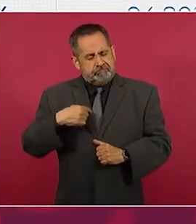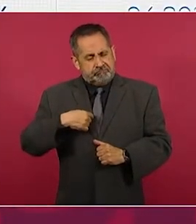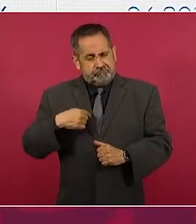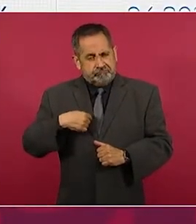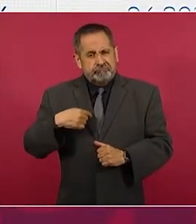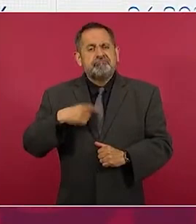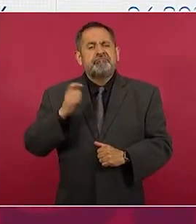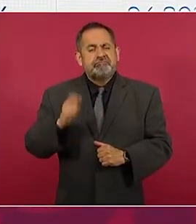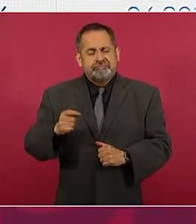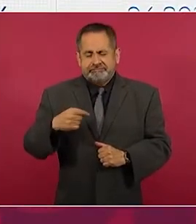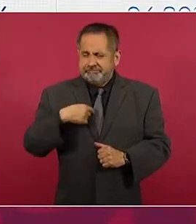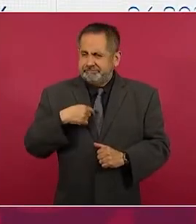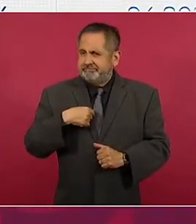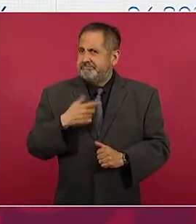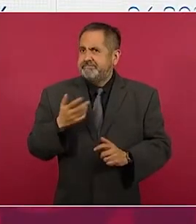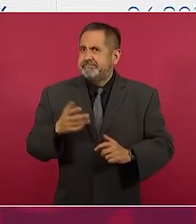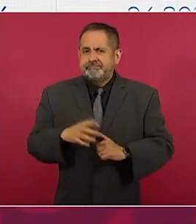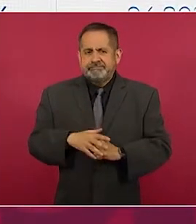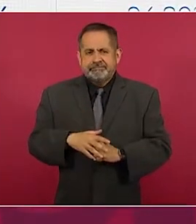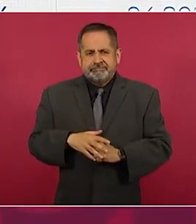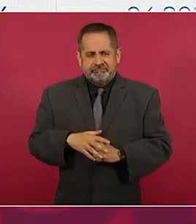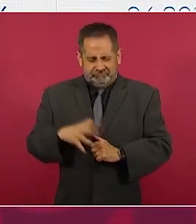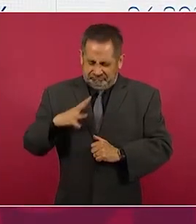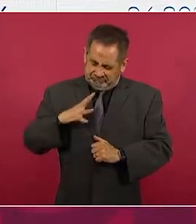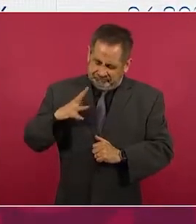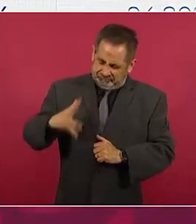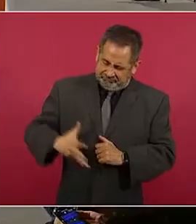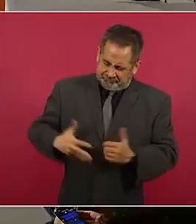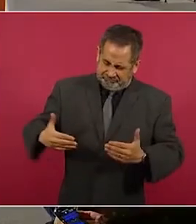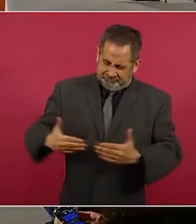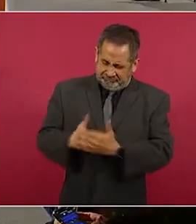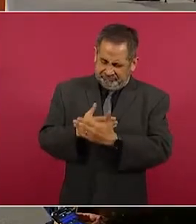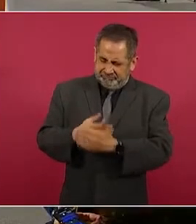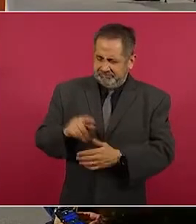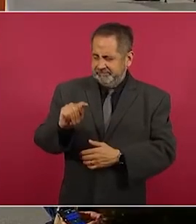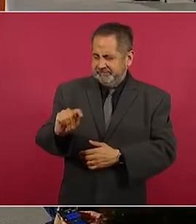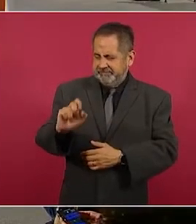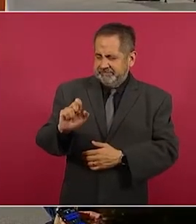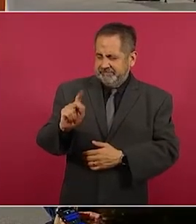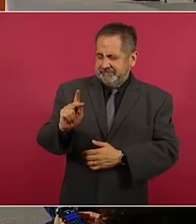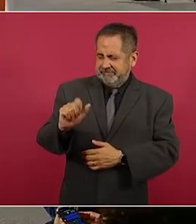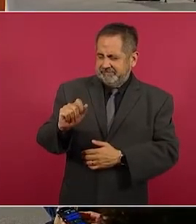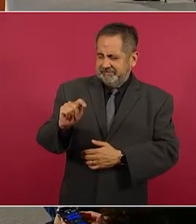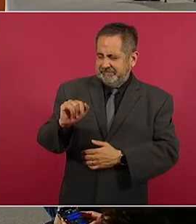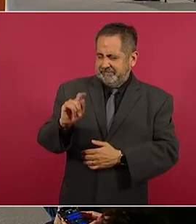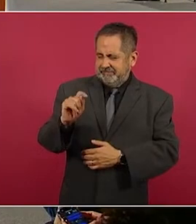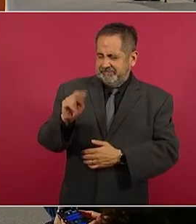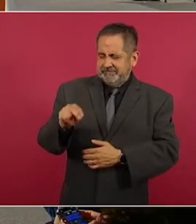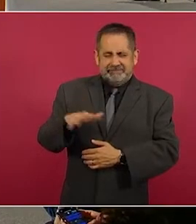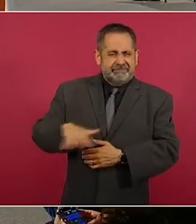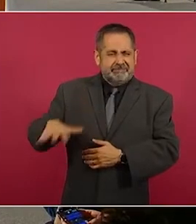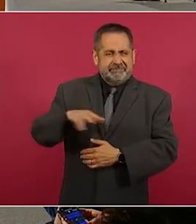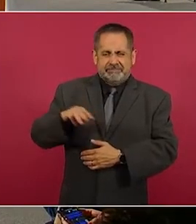de Tepetitán, Macuspana, Tabasco, sino porque